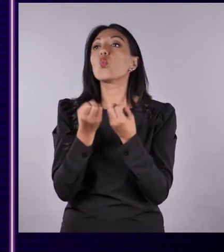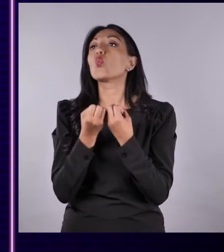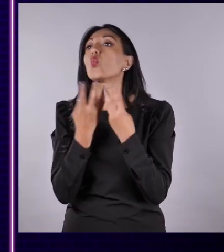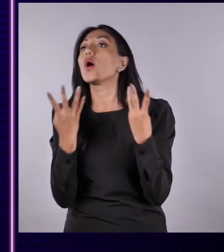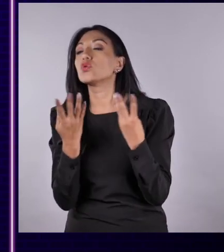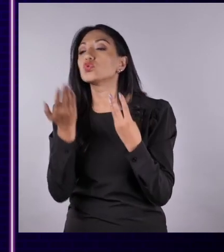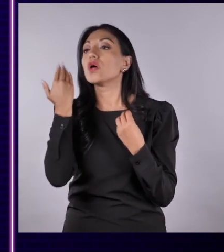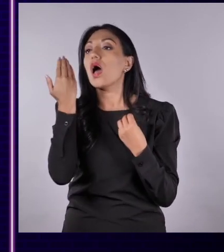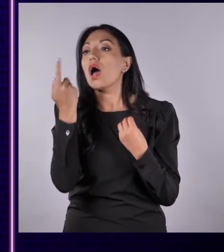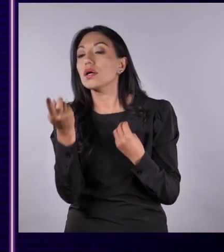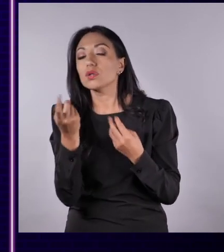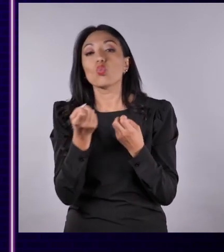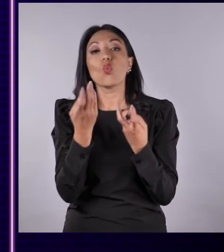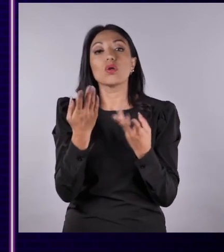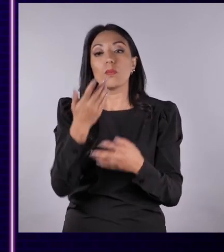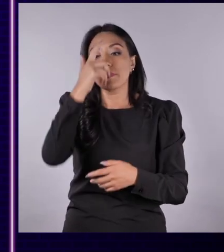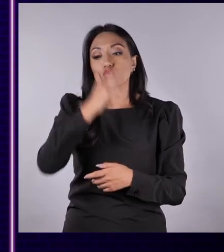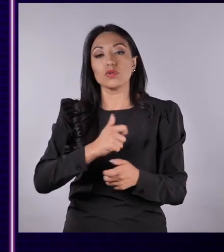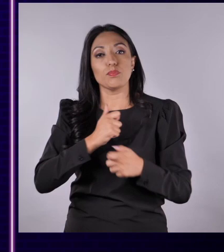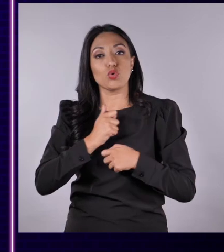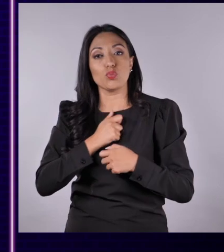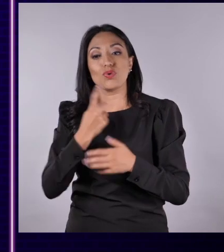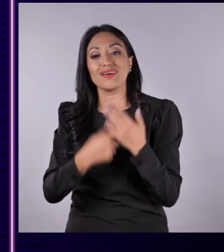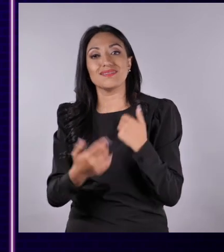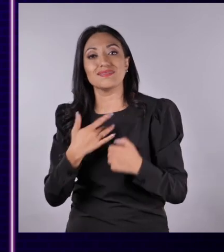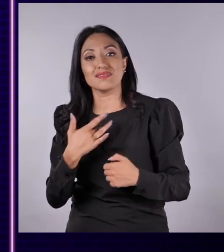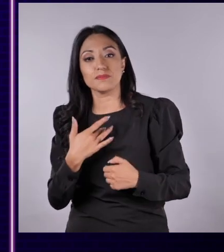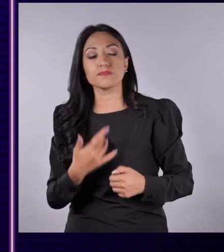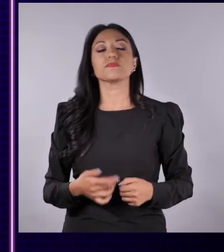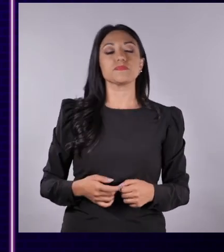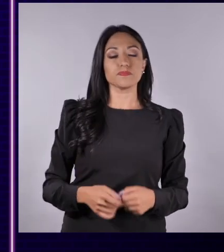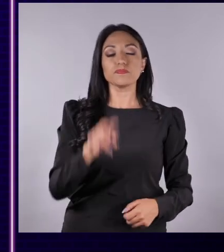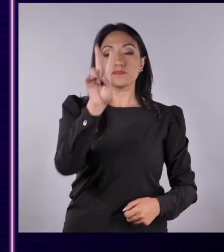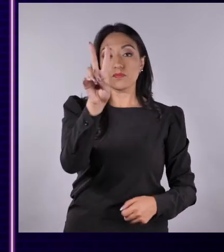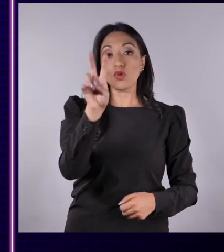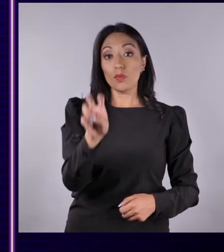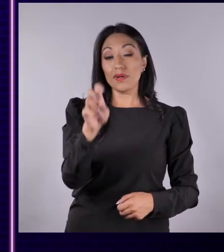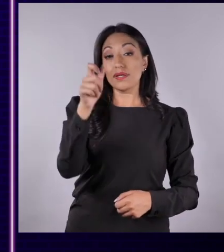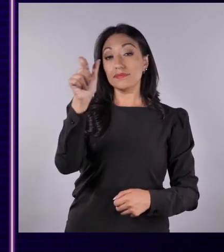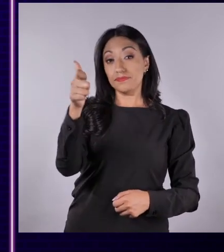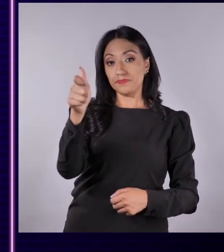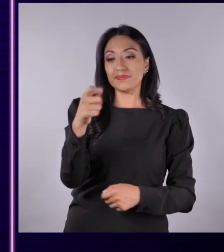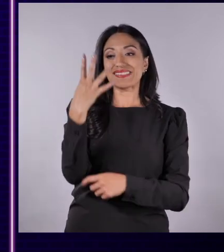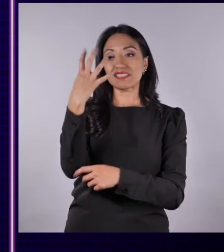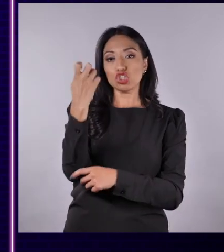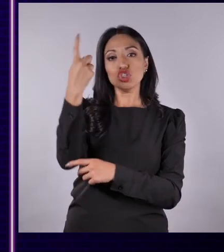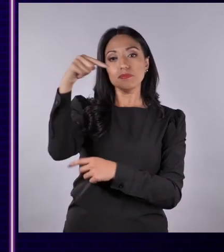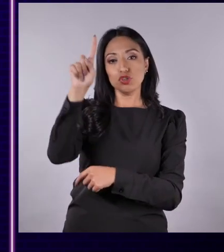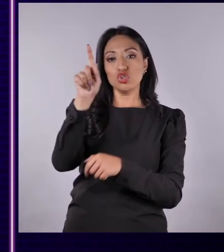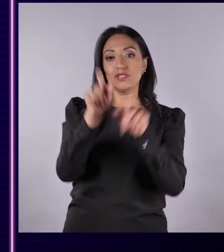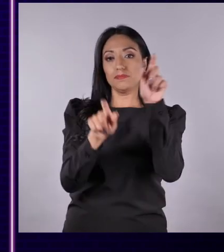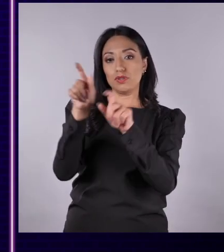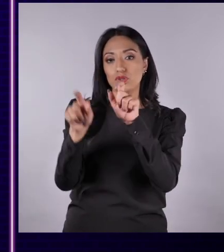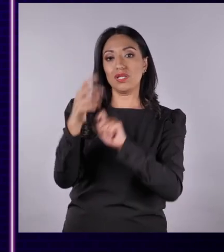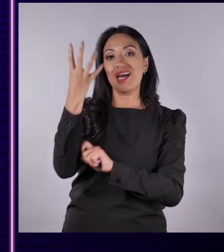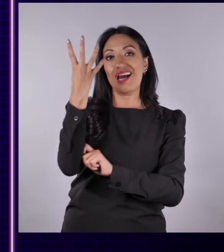ecuatorianos eran y cuál era su autoidentificación. Para el año 2010, en Ecuador eran 14